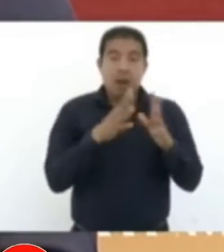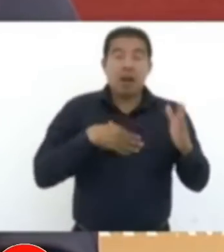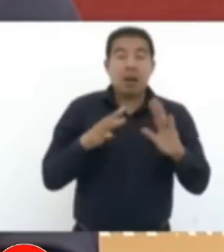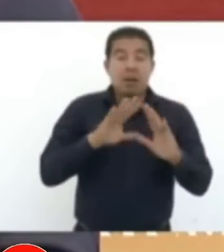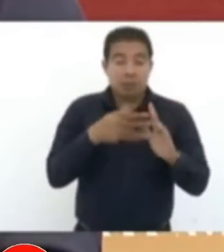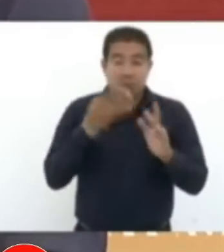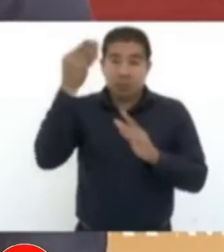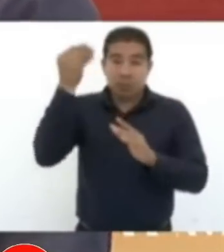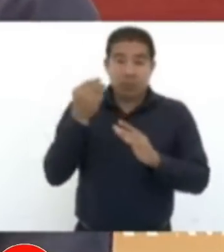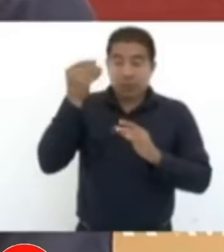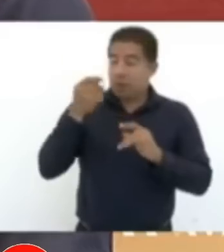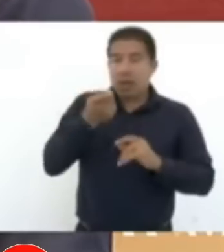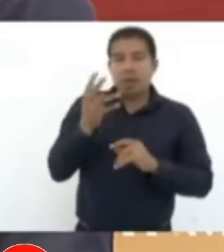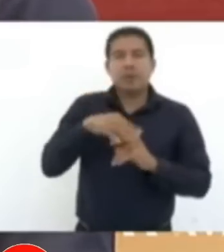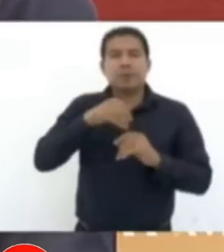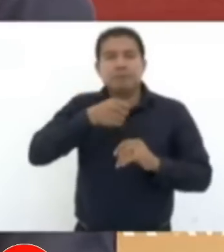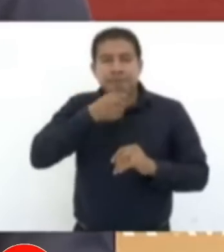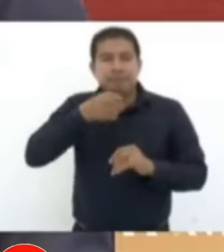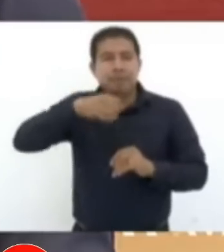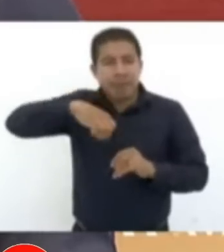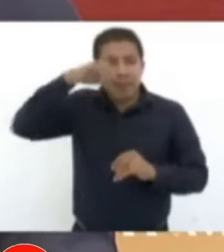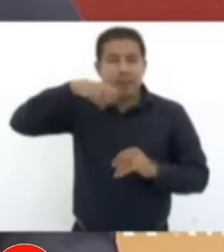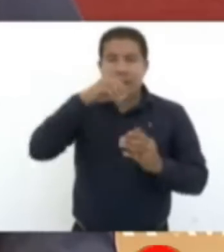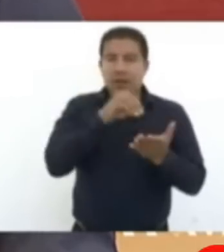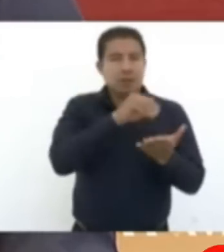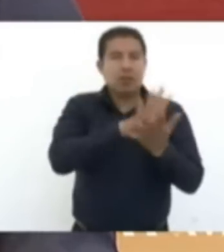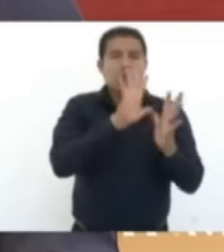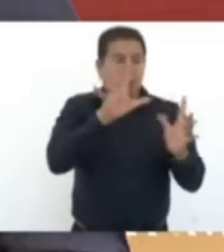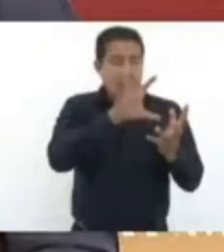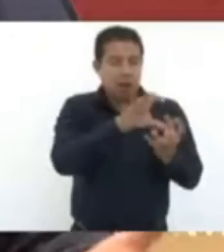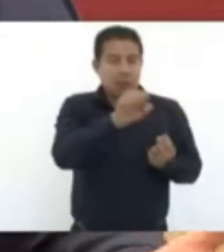ya esté en la Constitución.